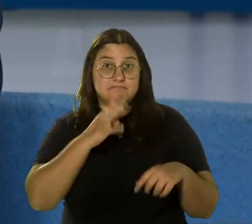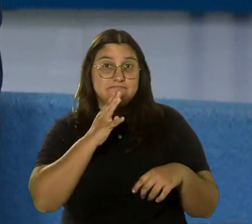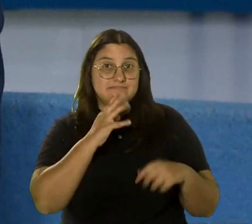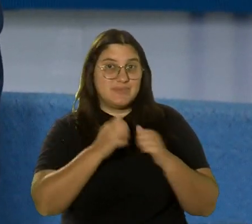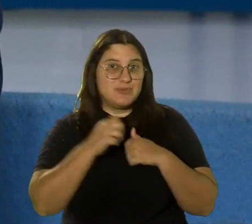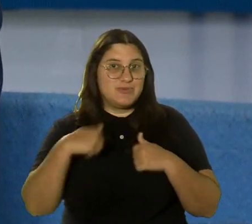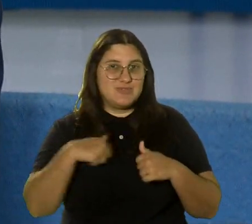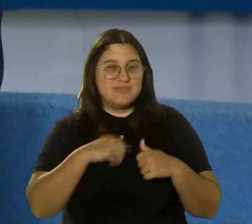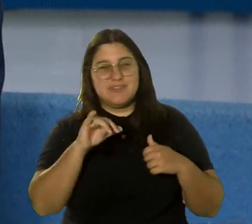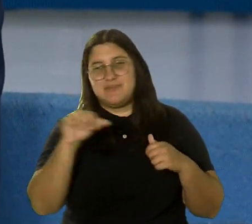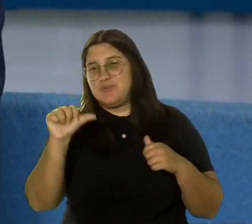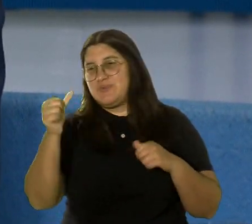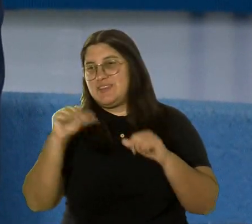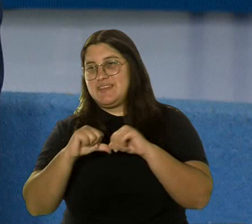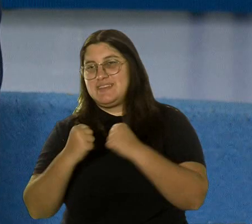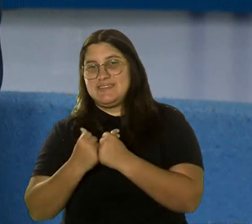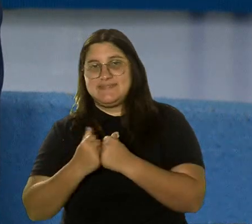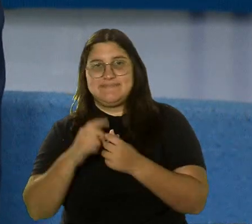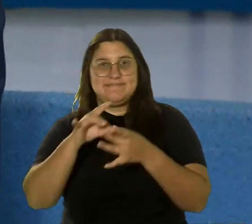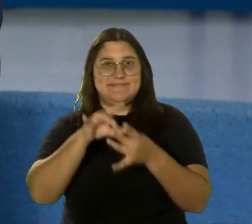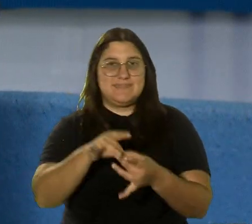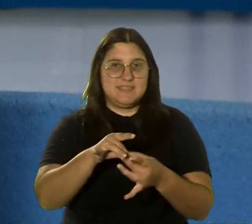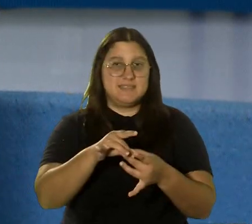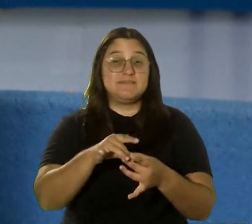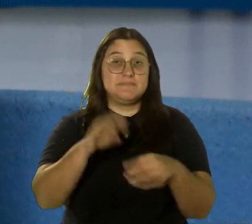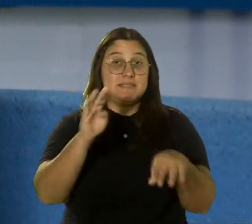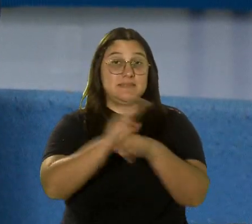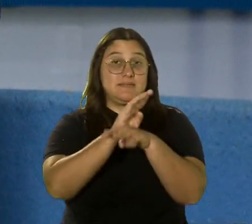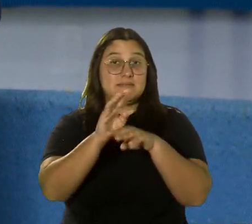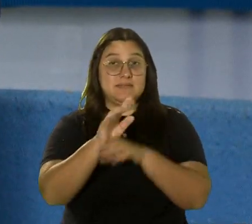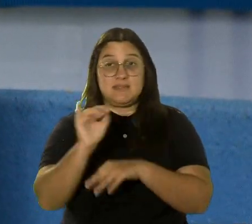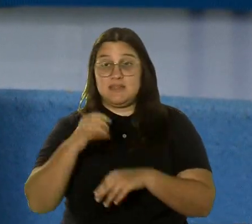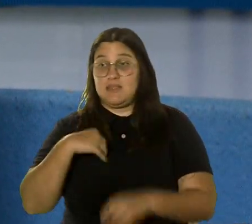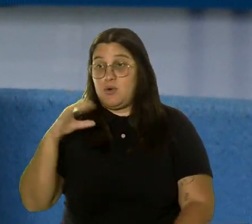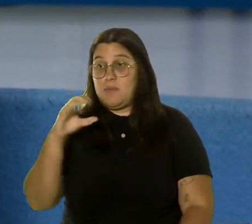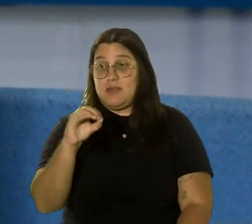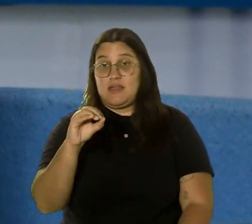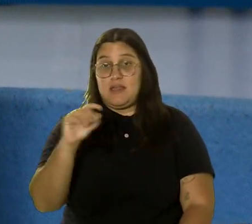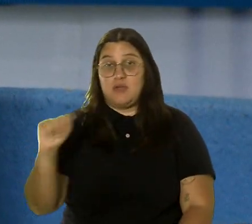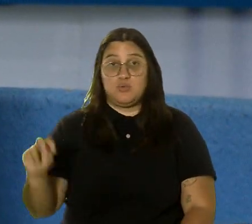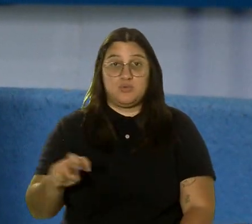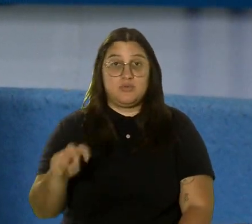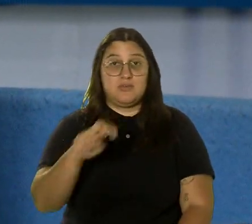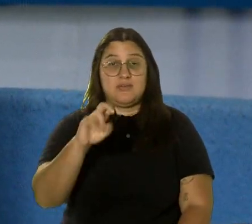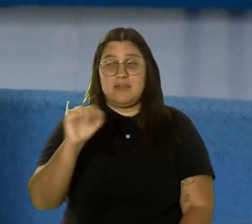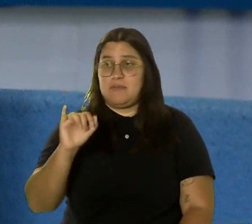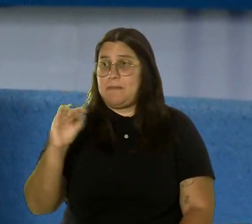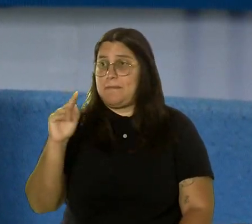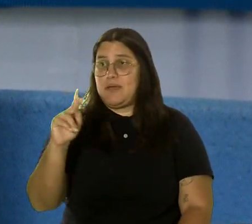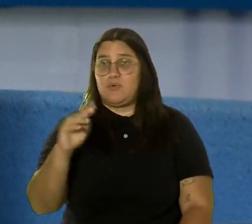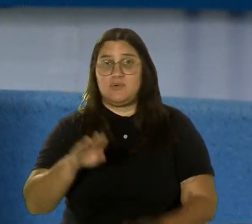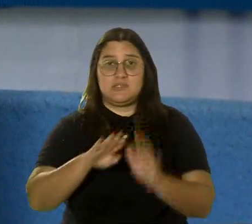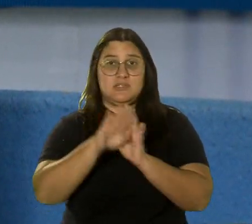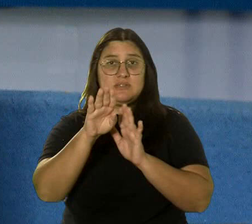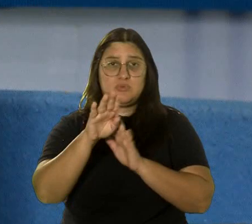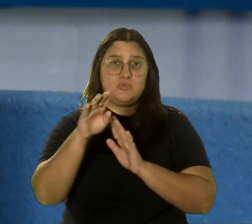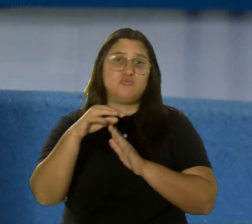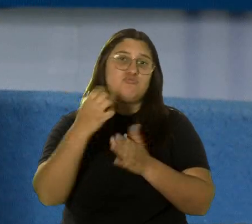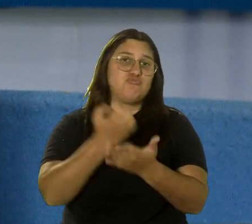sino también con otras agencias relacionadas a empresarismo. Va a estar la compañía de turismo, va a estar Banco de Desarrollo Económico, ASG,